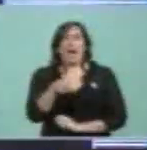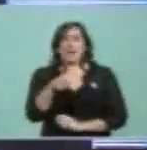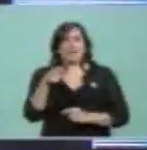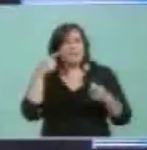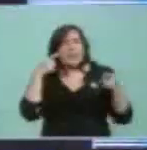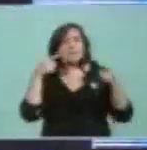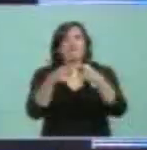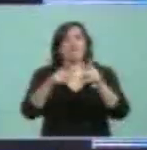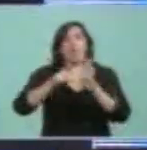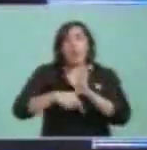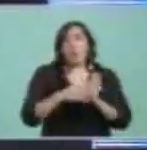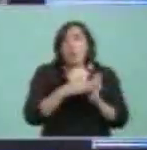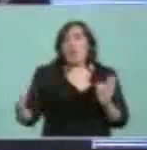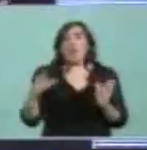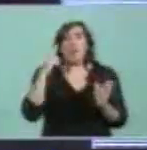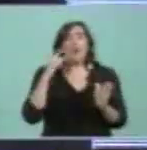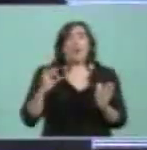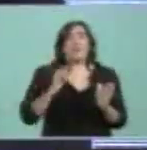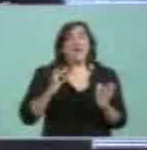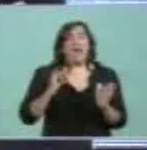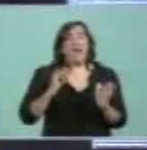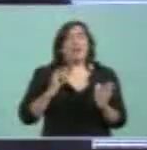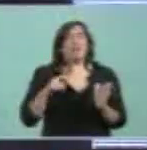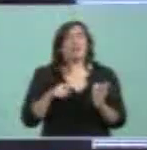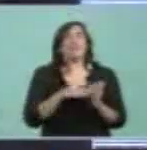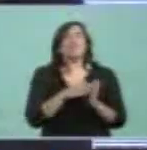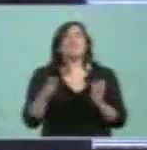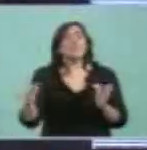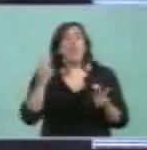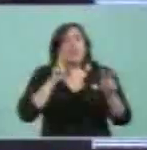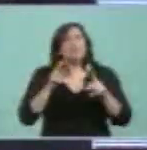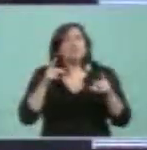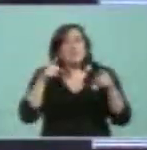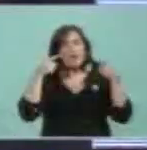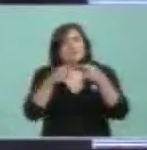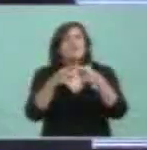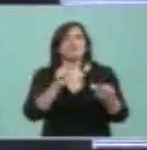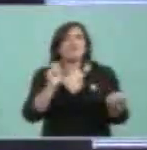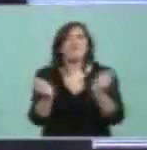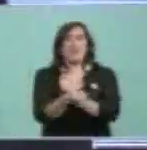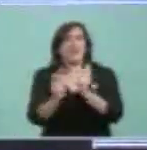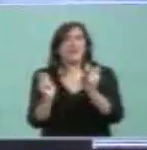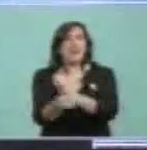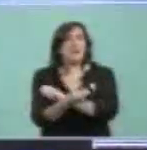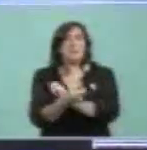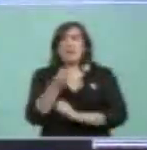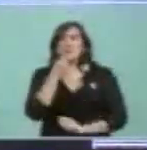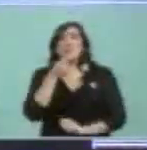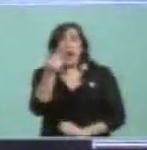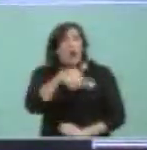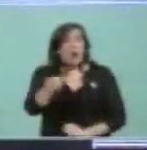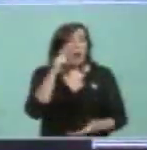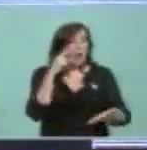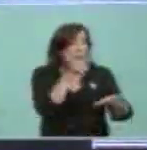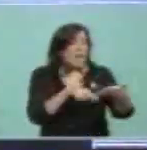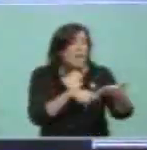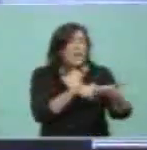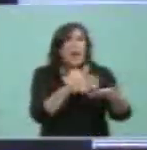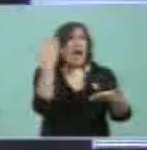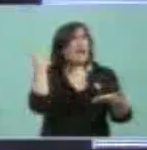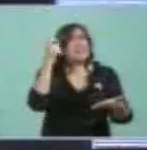de estos 9 años, porque si uno relee el discurso muchas cosas, ni siquiera imaginábamos que podíamos